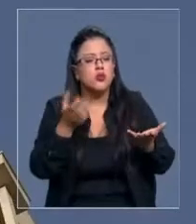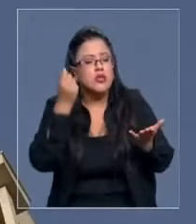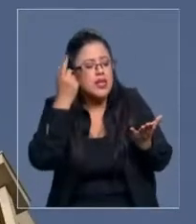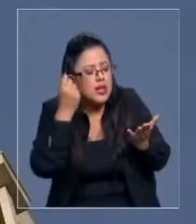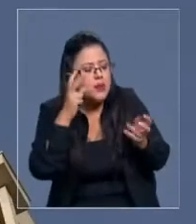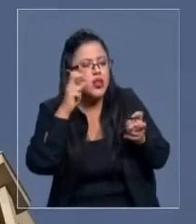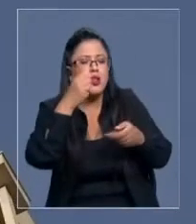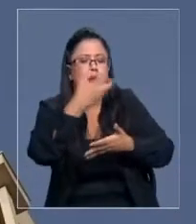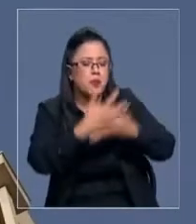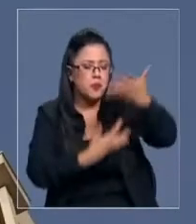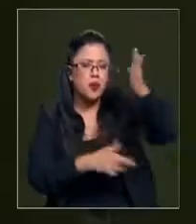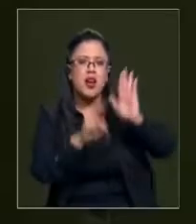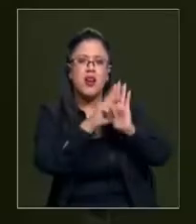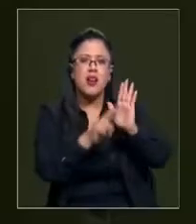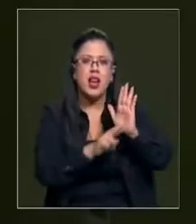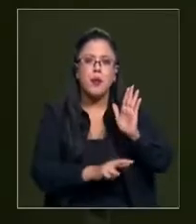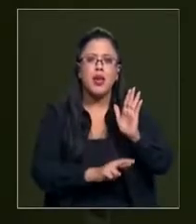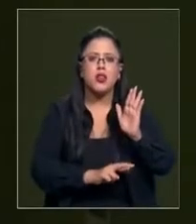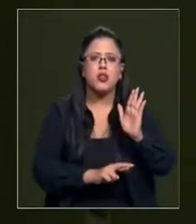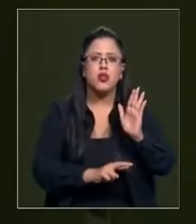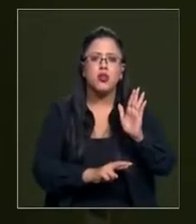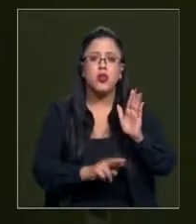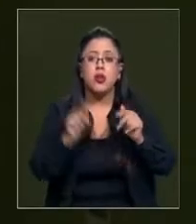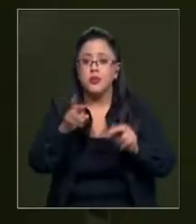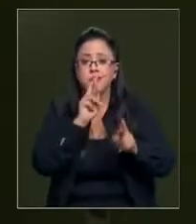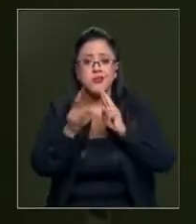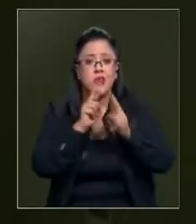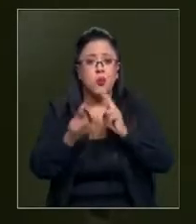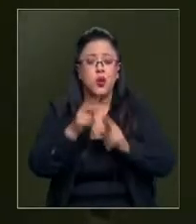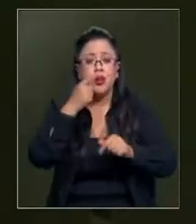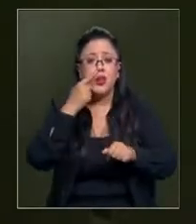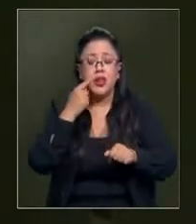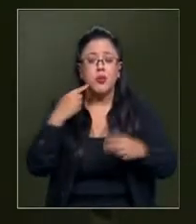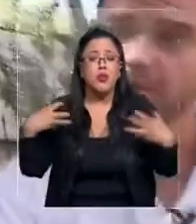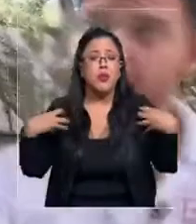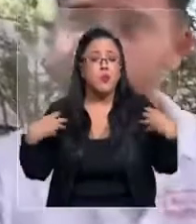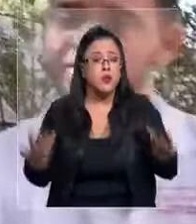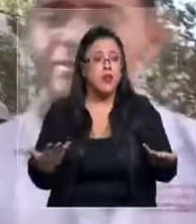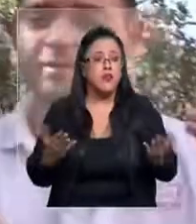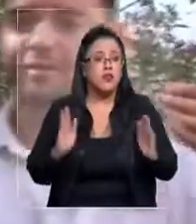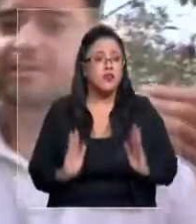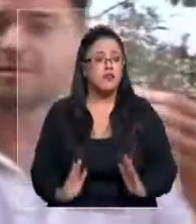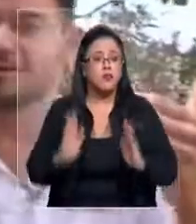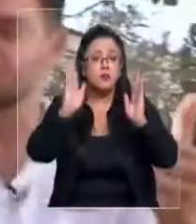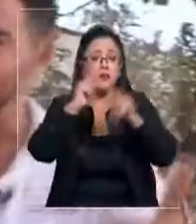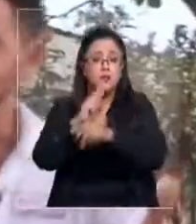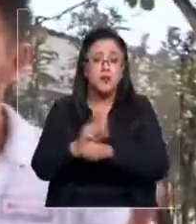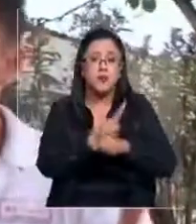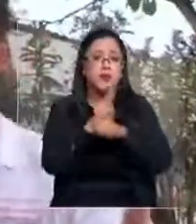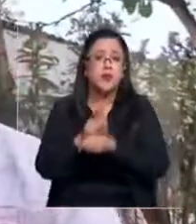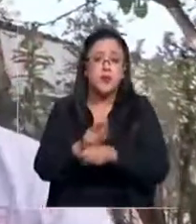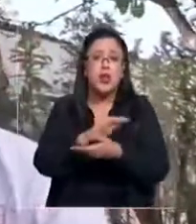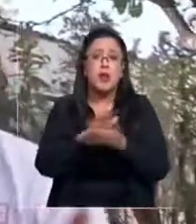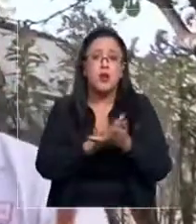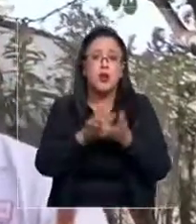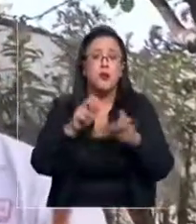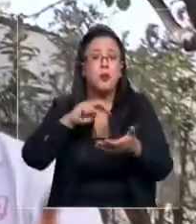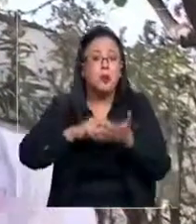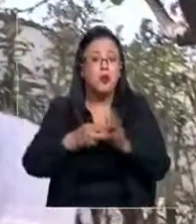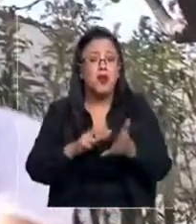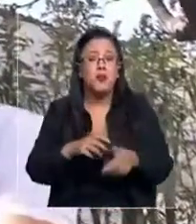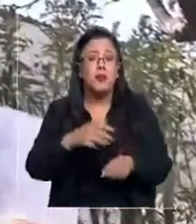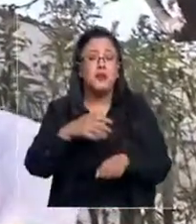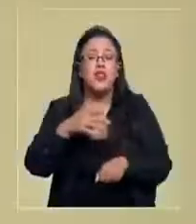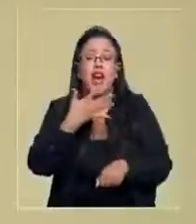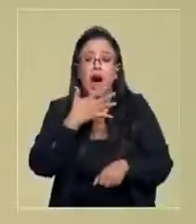la respuesta de la empresa de administración Barceló ante su gestión en este edificio. Dicen que, por ejemplo, las fallas en el agua caliente del